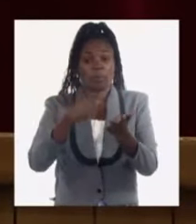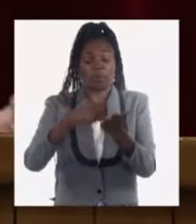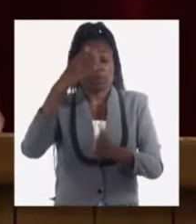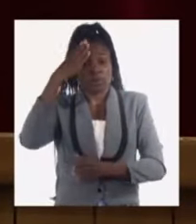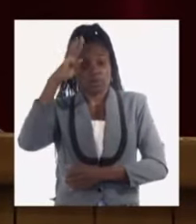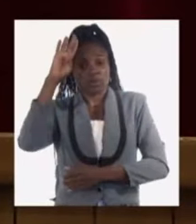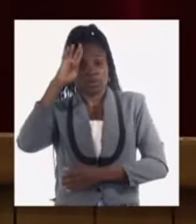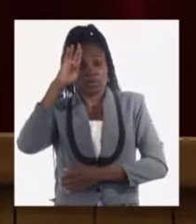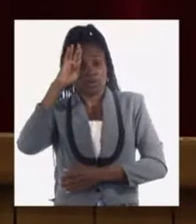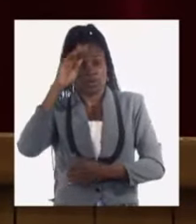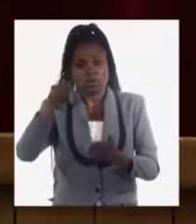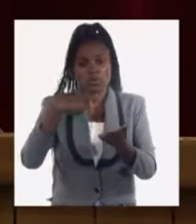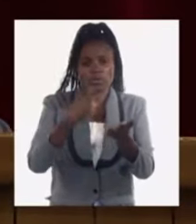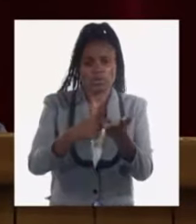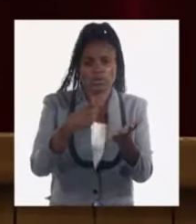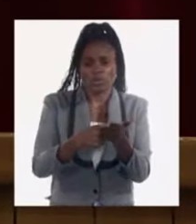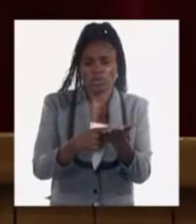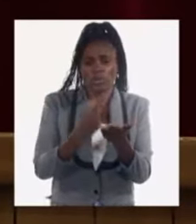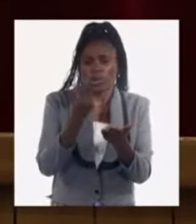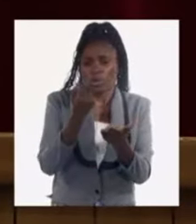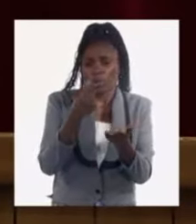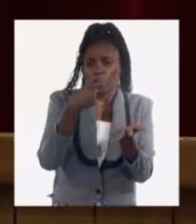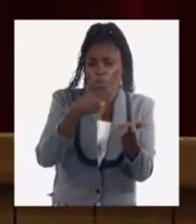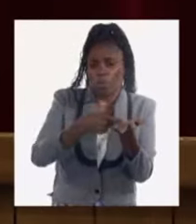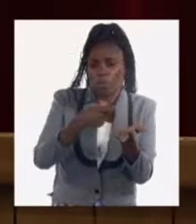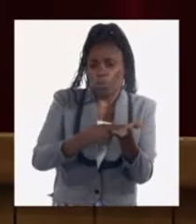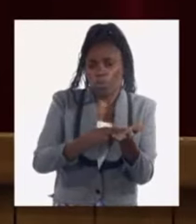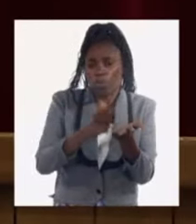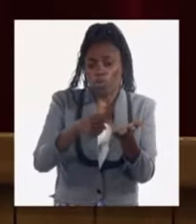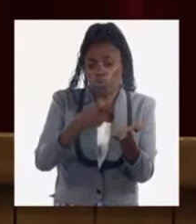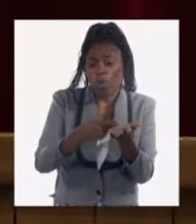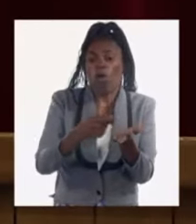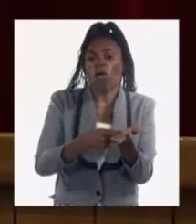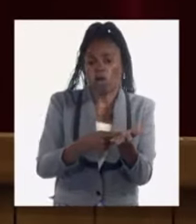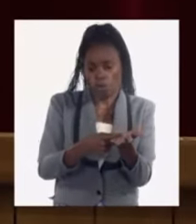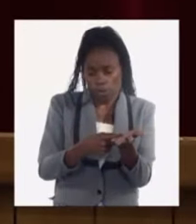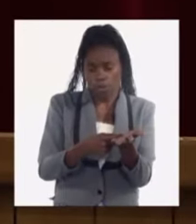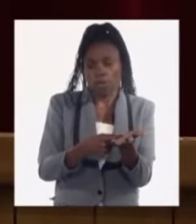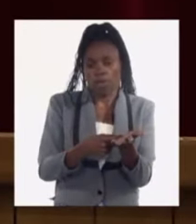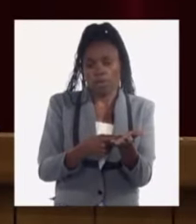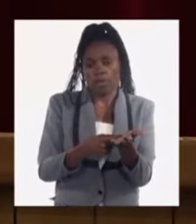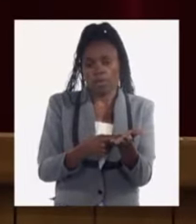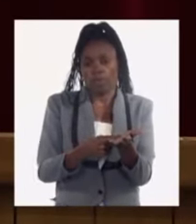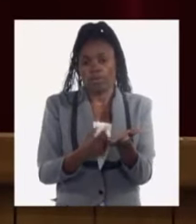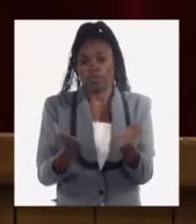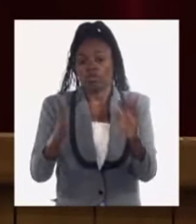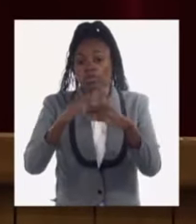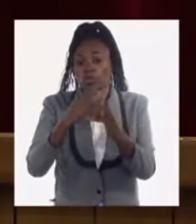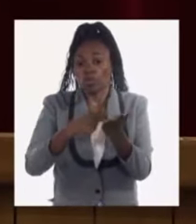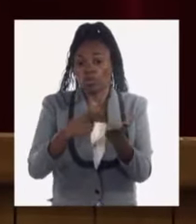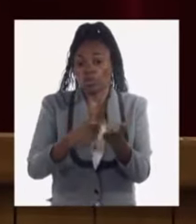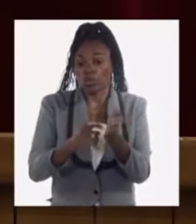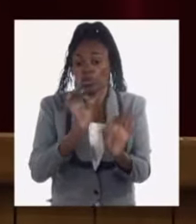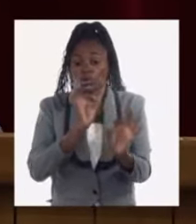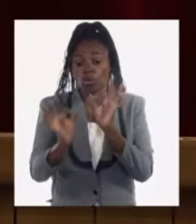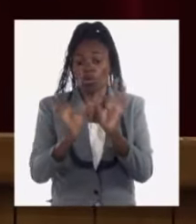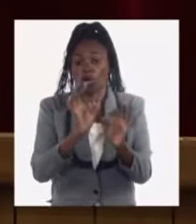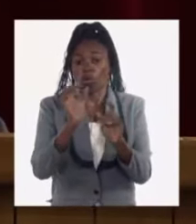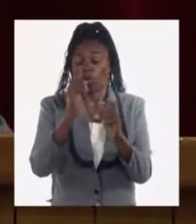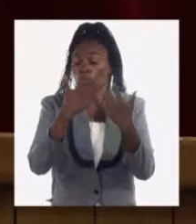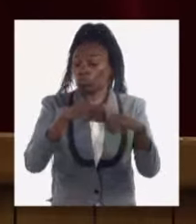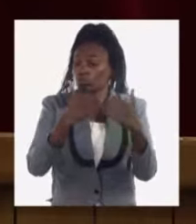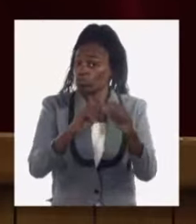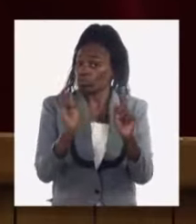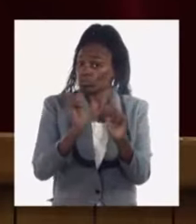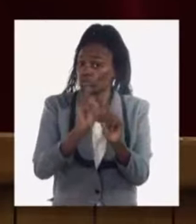país se financia con emisión monetaria, o sea, se incorpora nuevo dinero en circulación. Es un dinero que no ha tenido un respaldo productivo y por